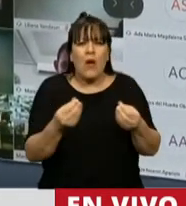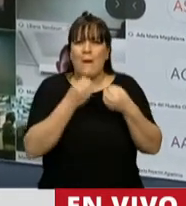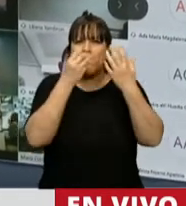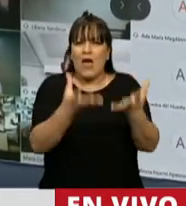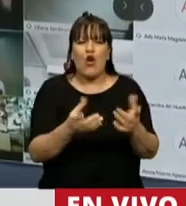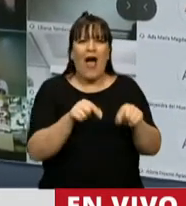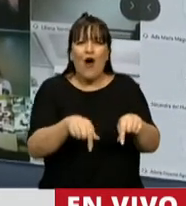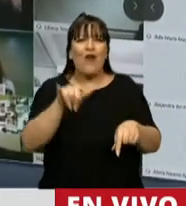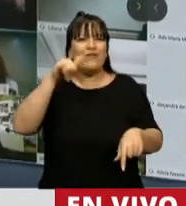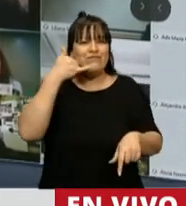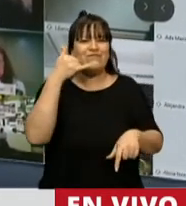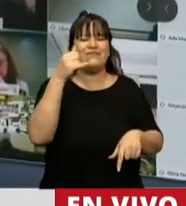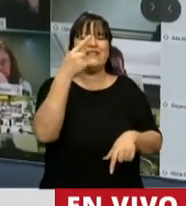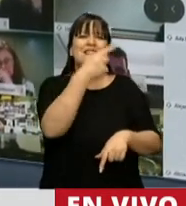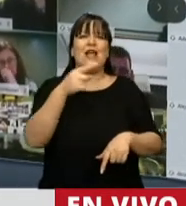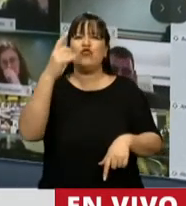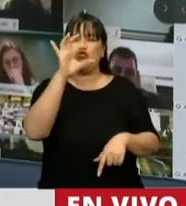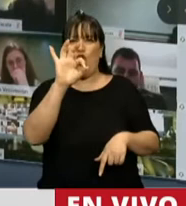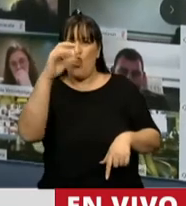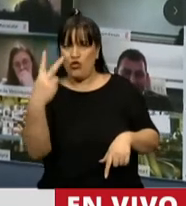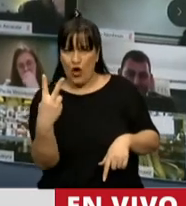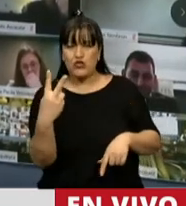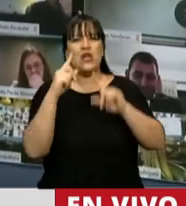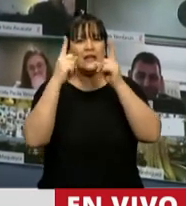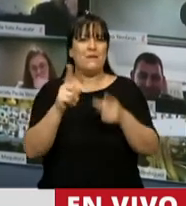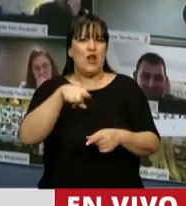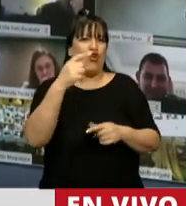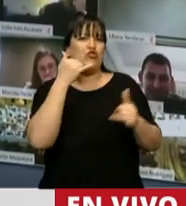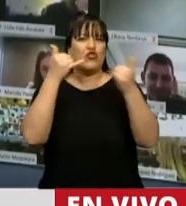de la actual línea telefónica 102 y las demás líneas provinciales.